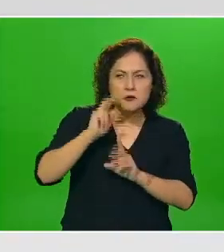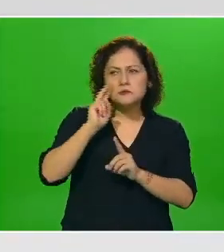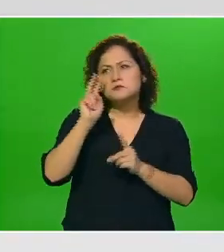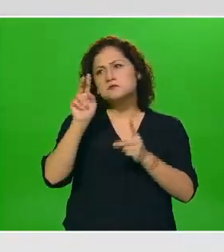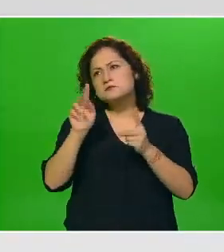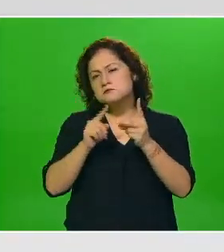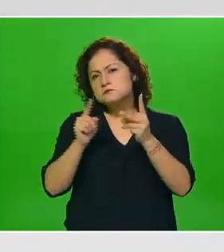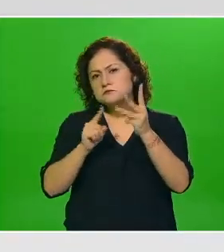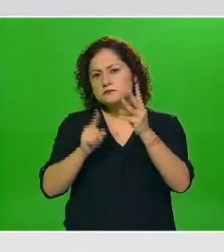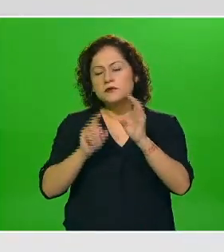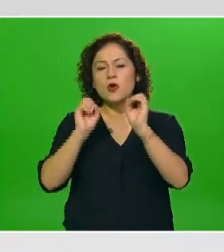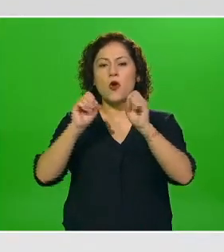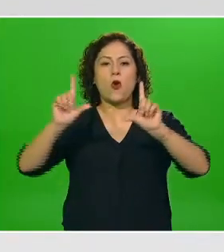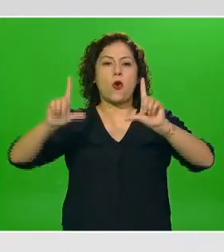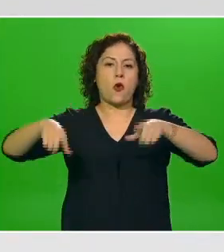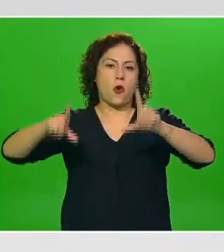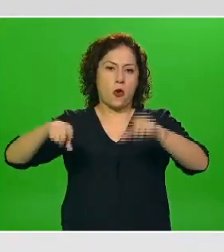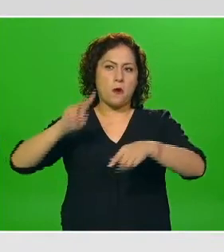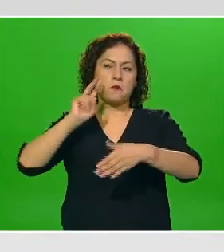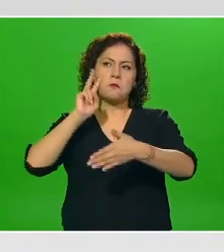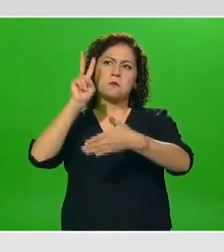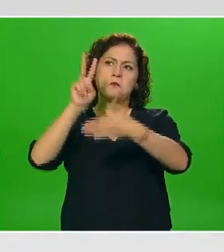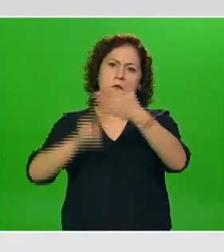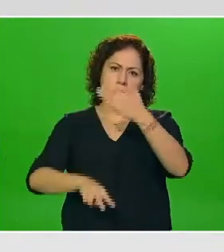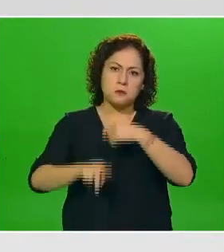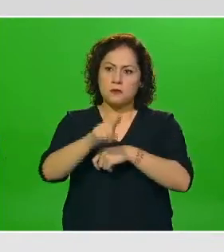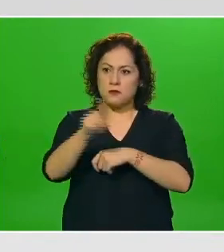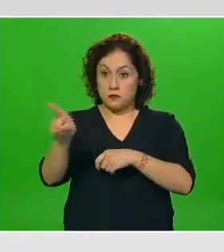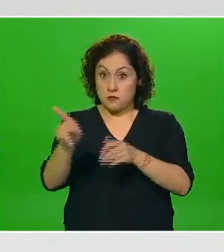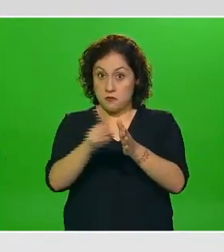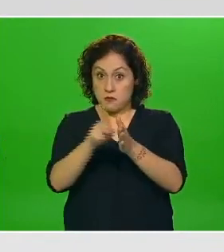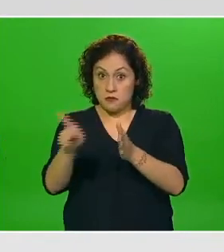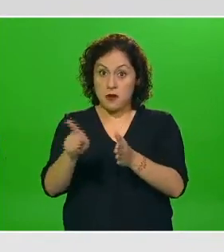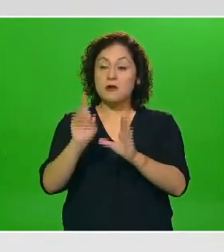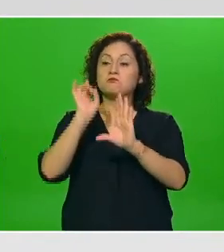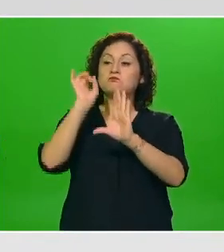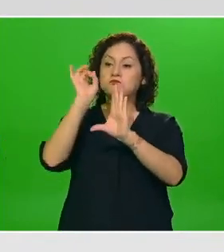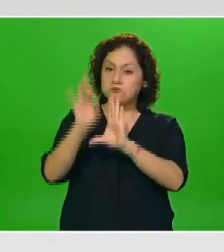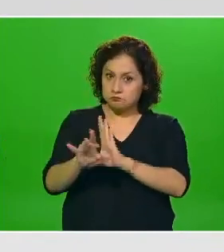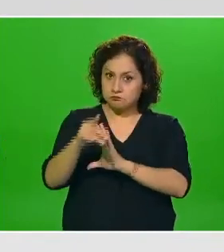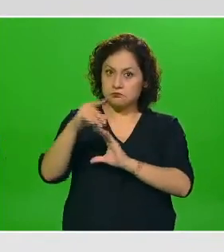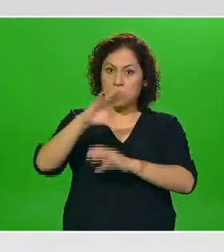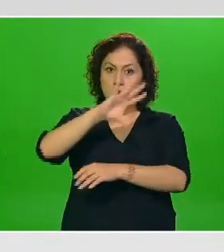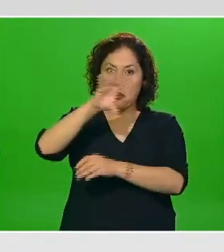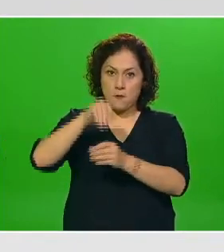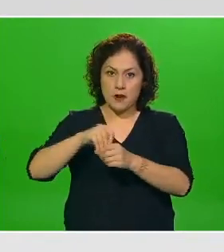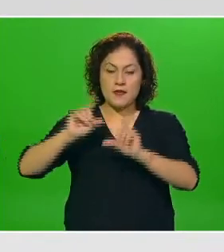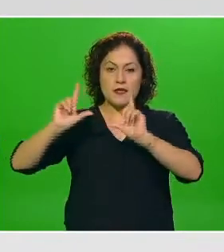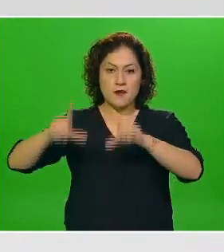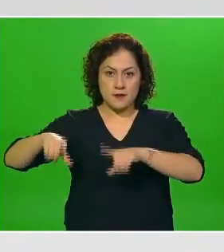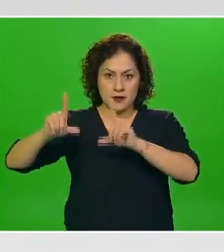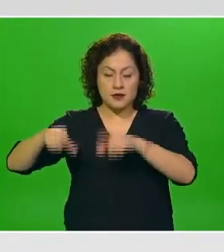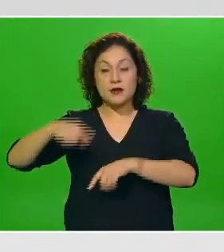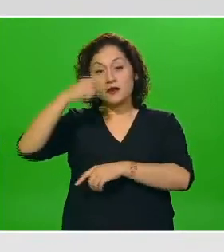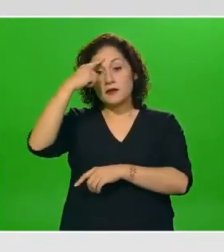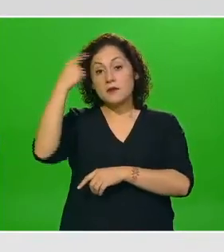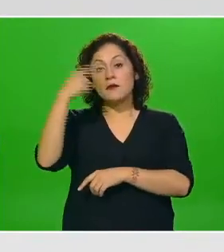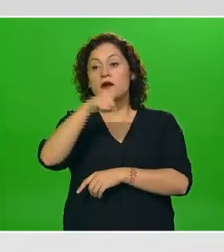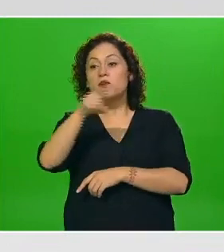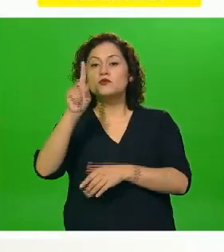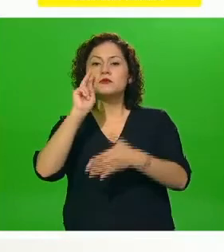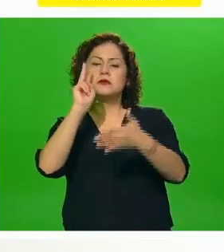redes sociales a los medios de comunicación se les comparte la presentación completa van a encontrar cómo estos exámenes graves